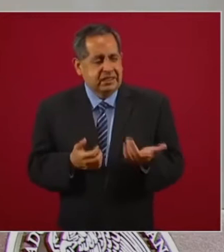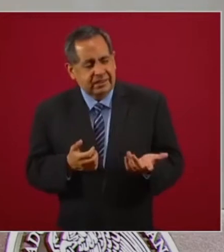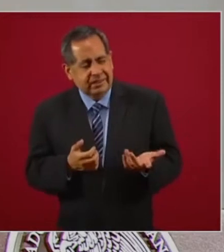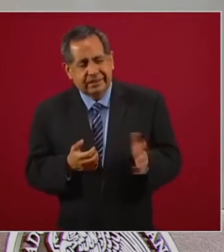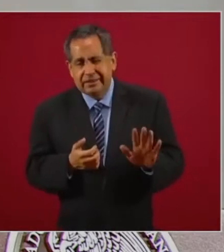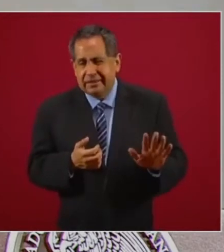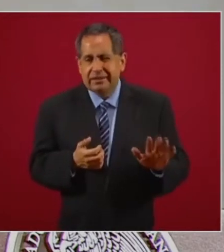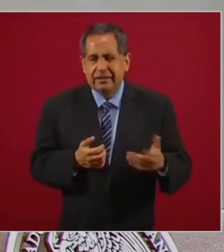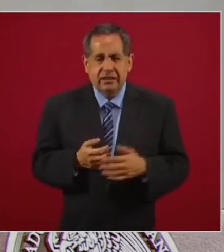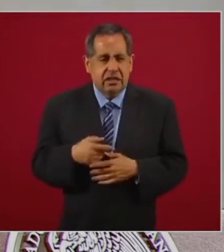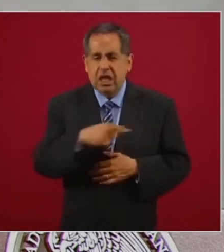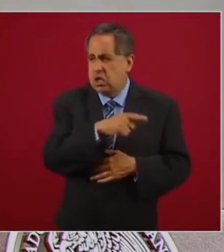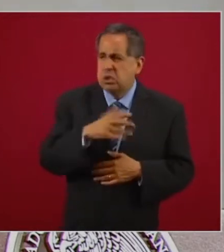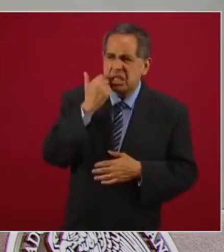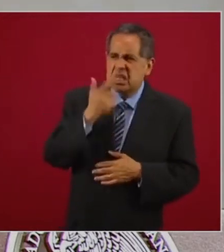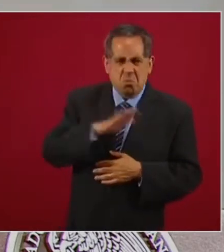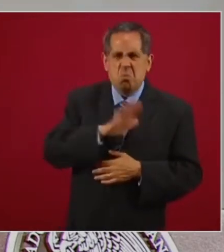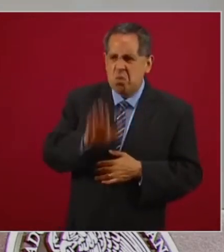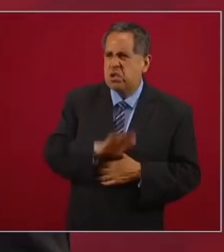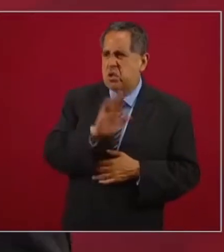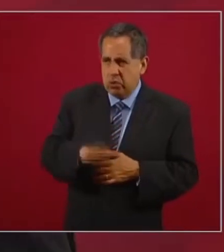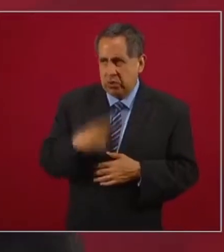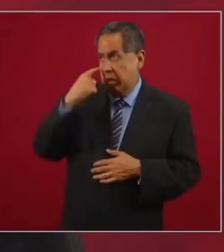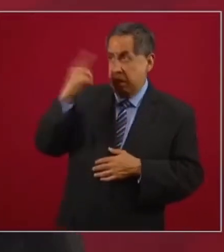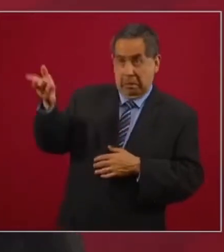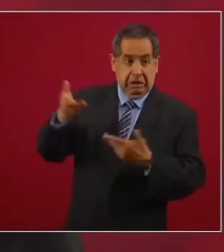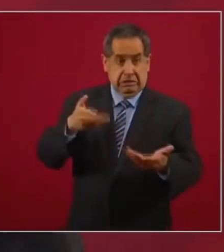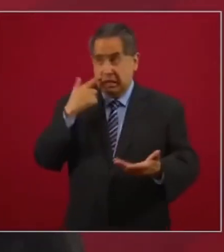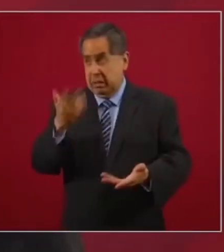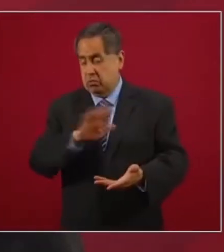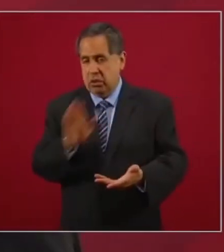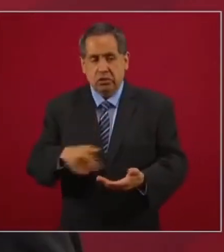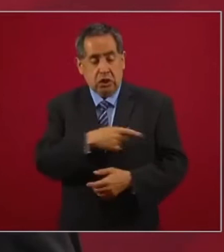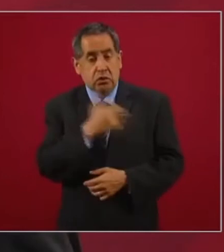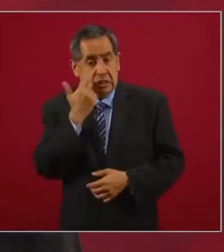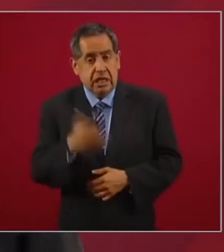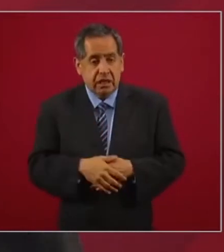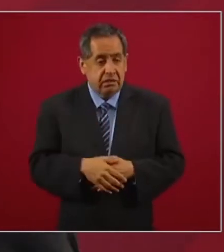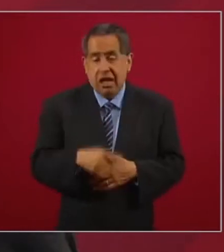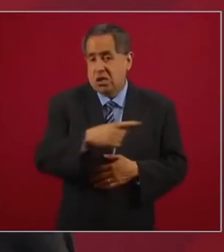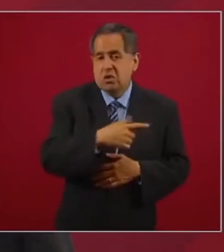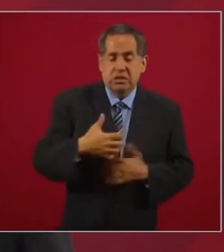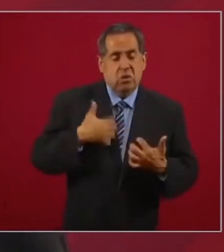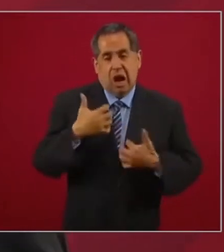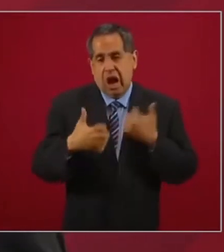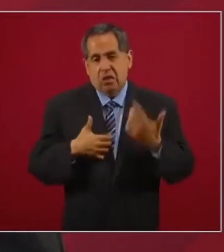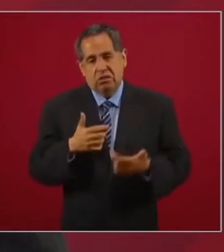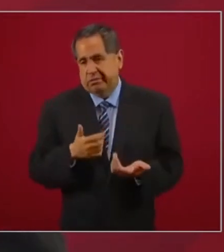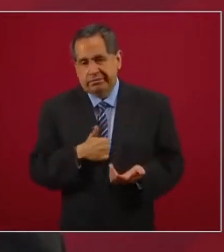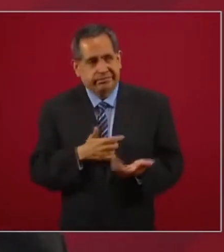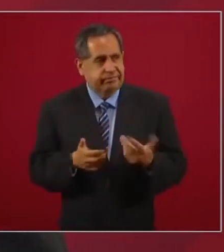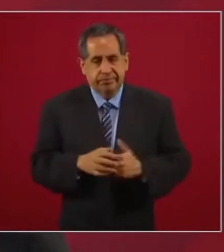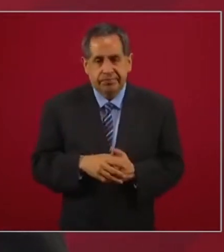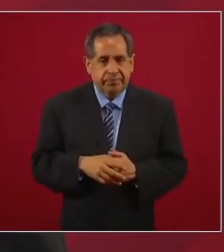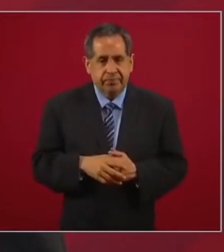más muertos. O algo lamentable, muy enojados, con ataques